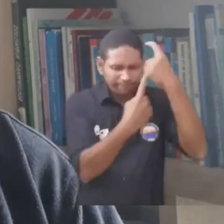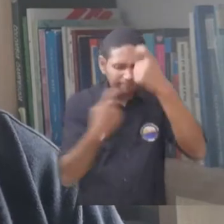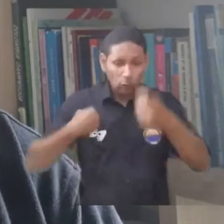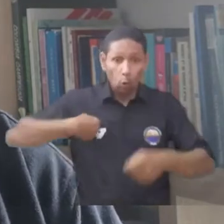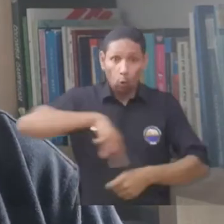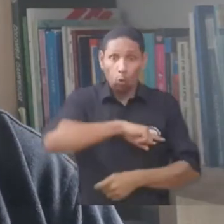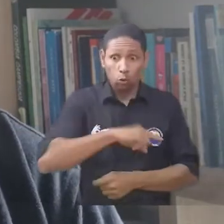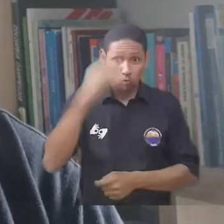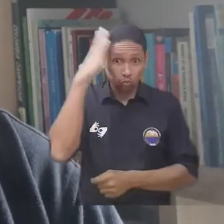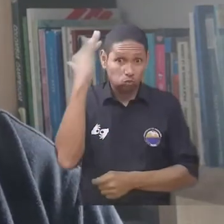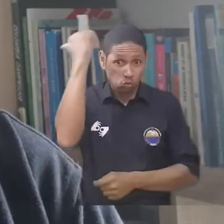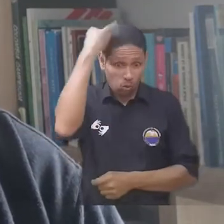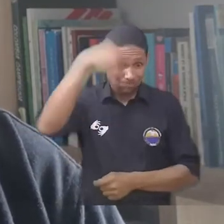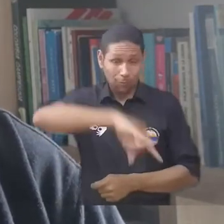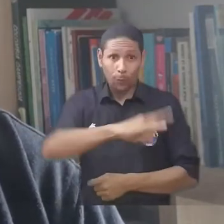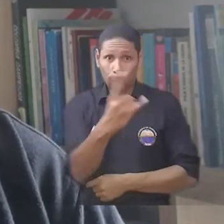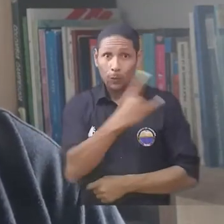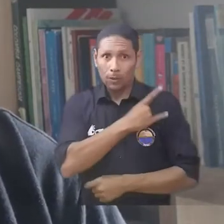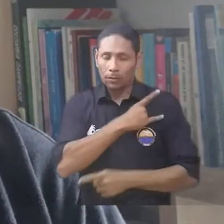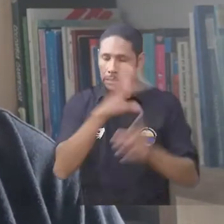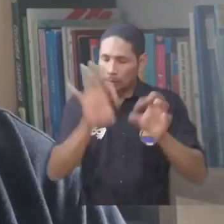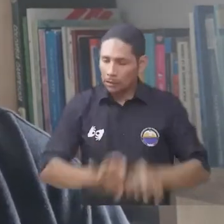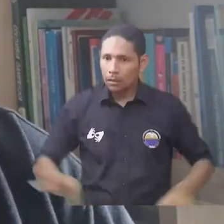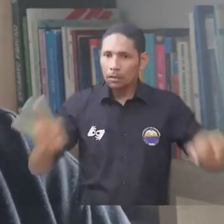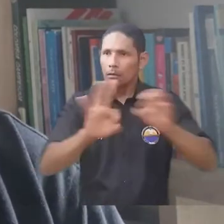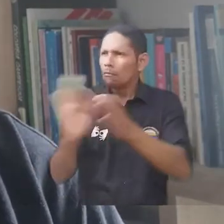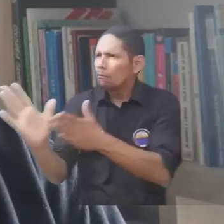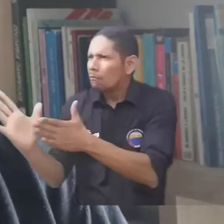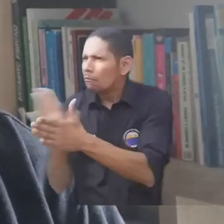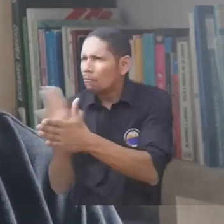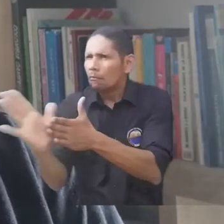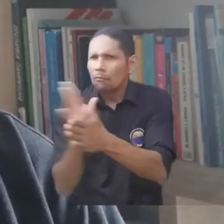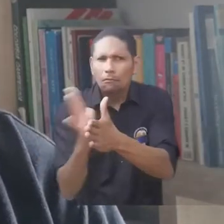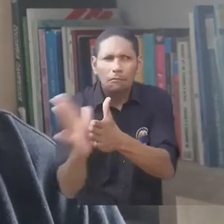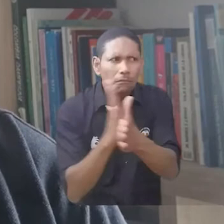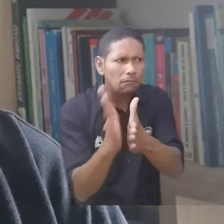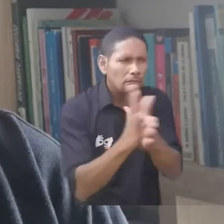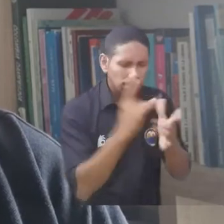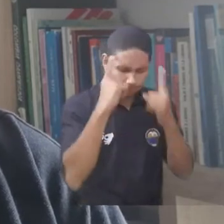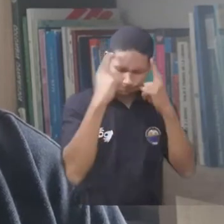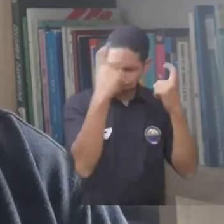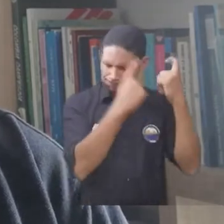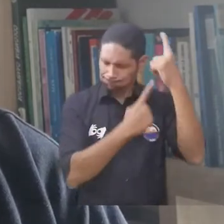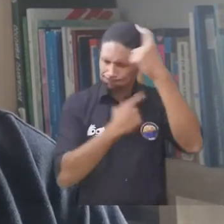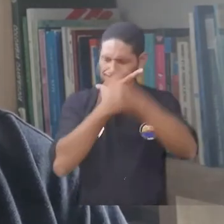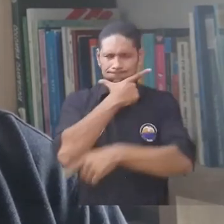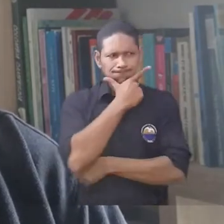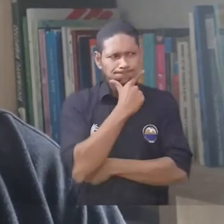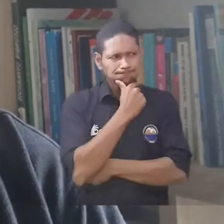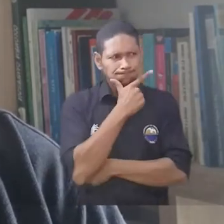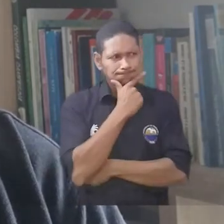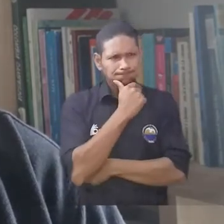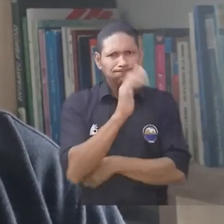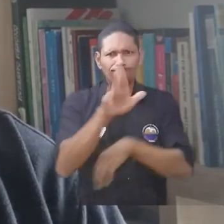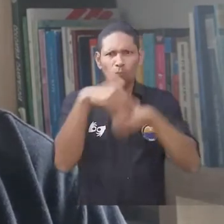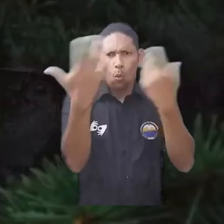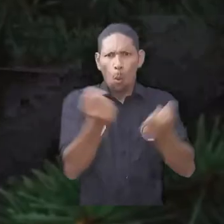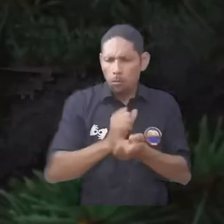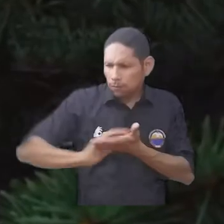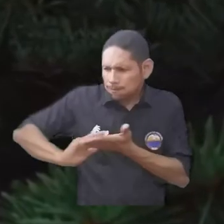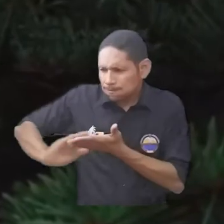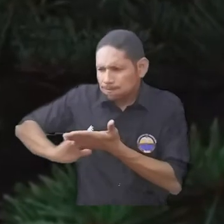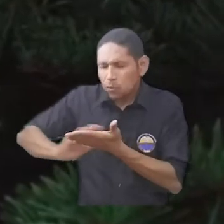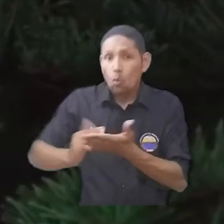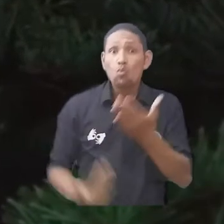es muy importante escuchar eso, pero también pensar y planear cómo puede ser este nuevo modelo del